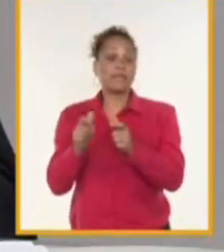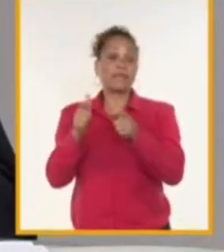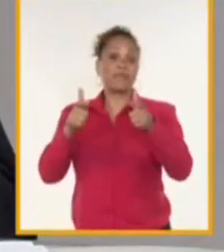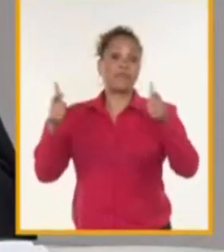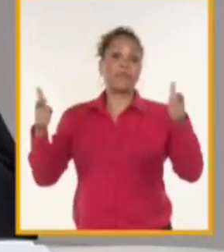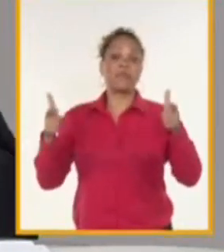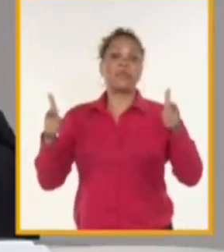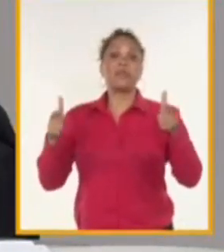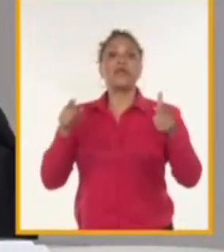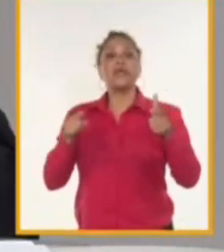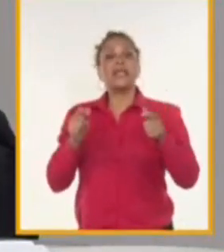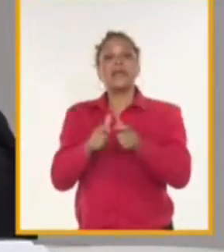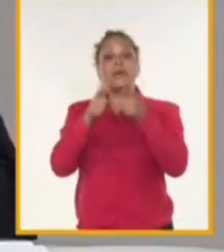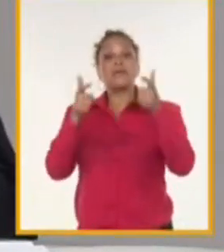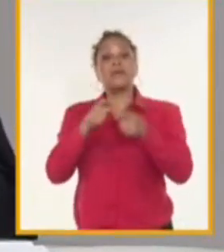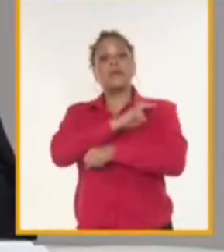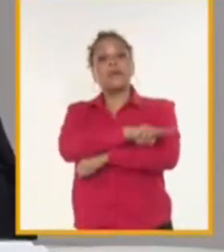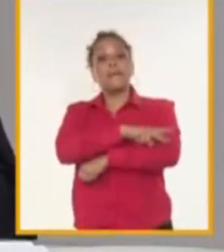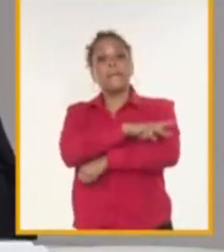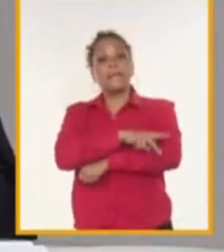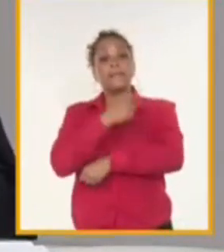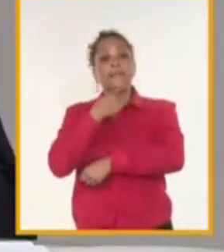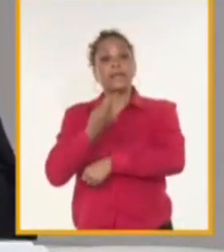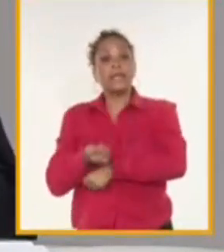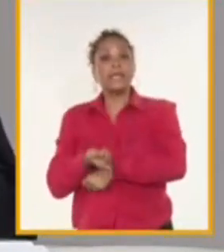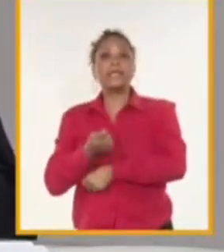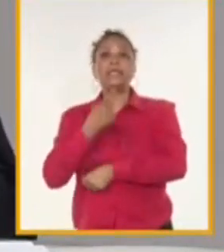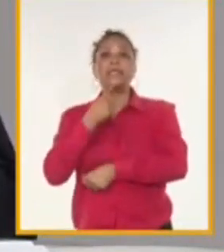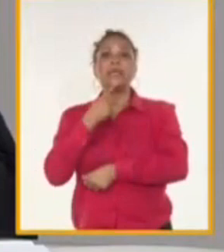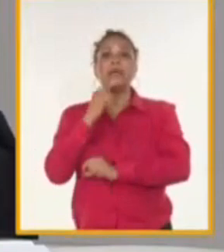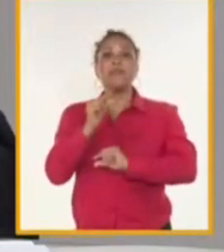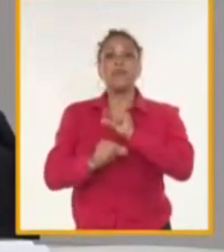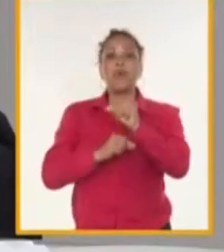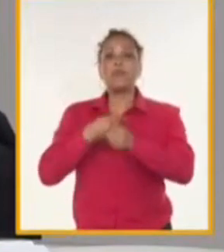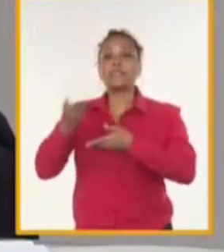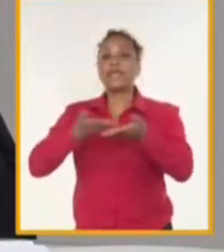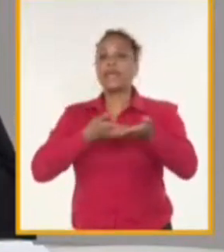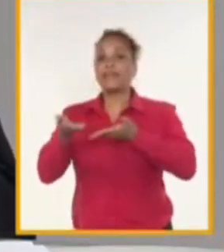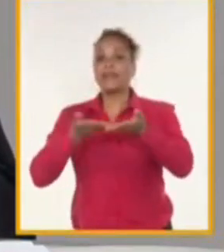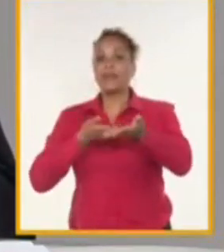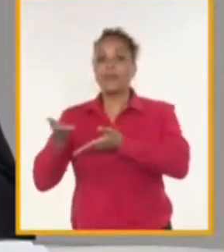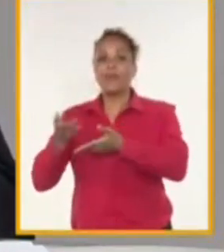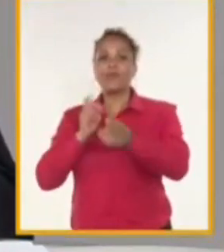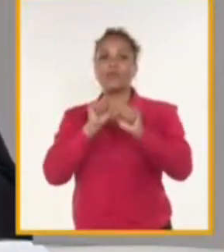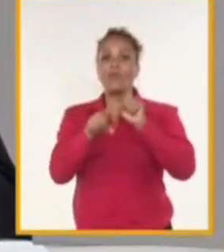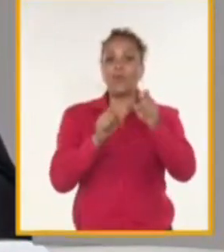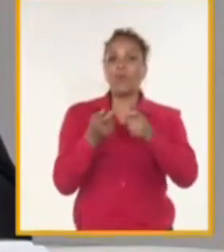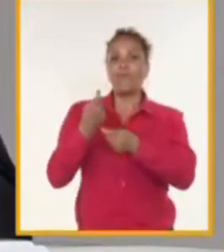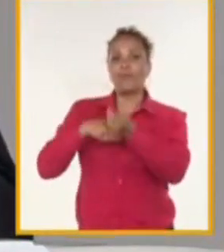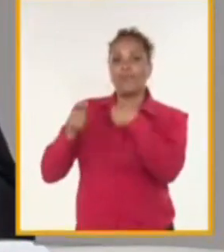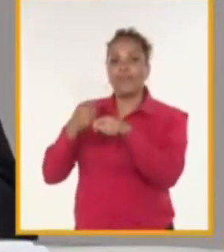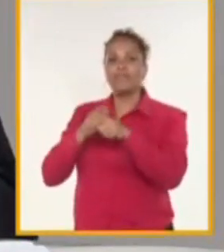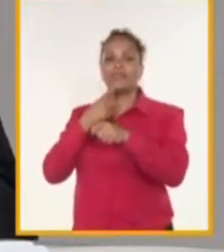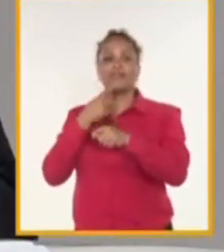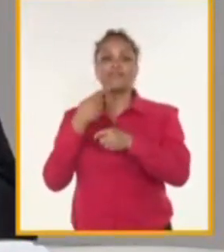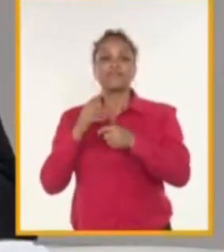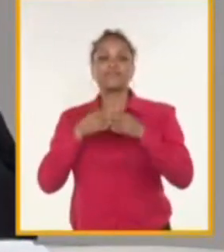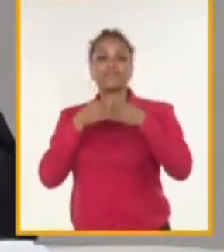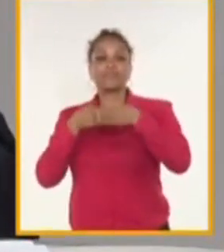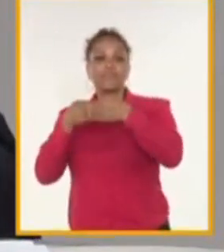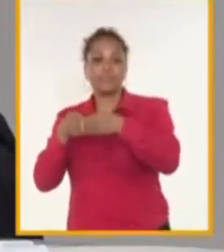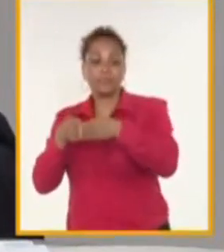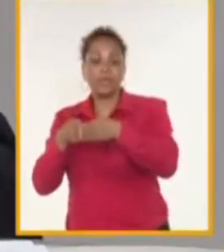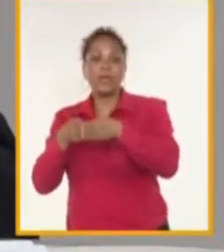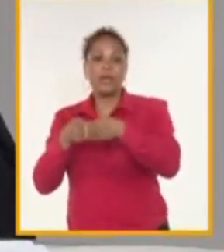de los países, en función de poder atraer ese tráfico y poder sostener su desarrollo y su crecimiento